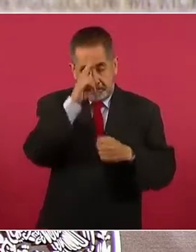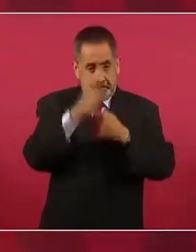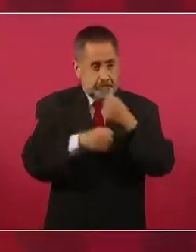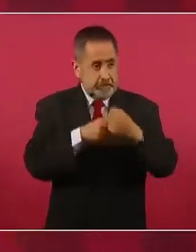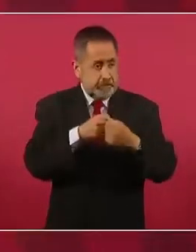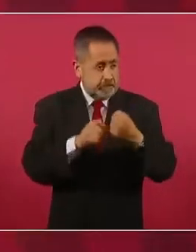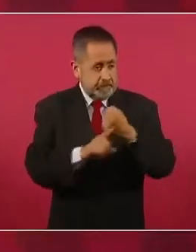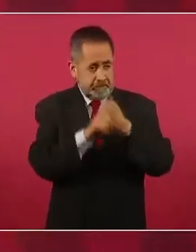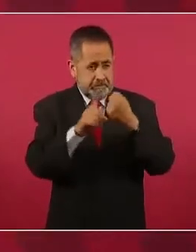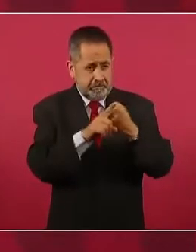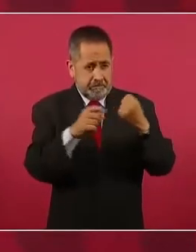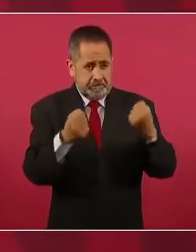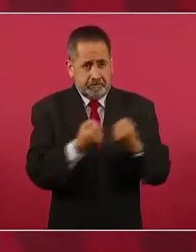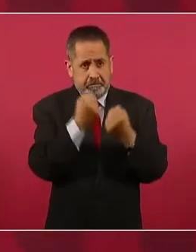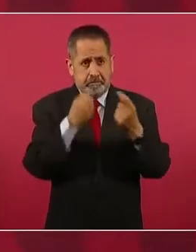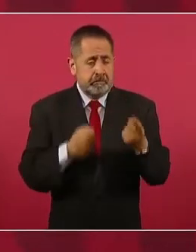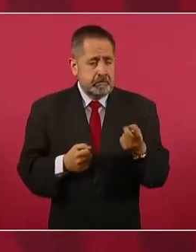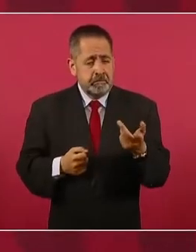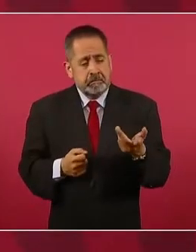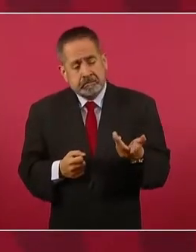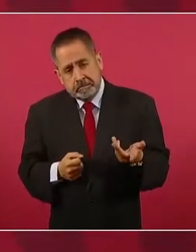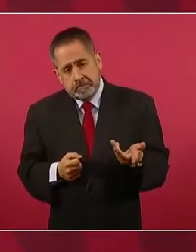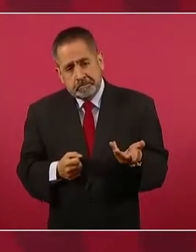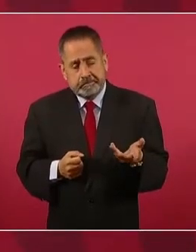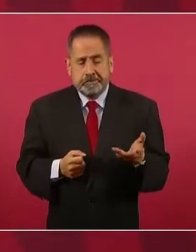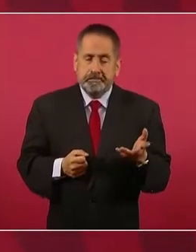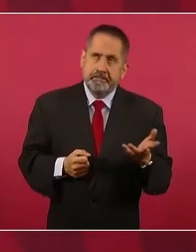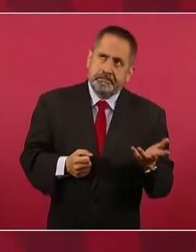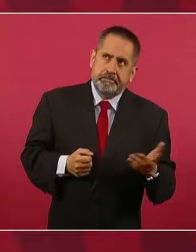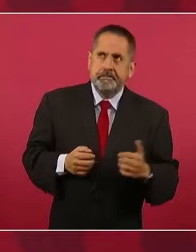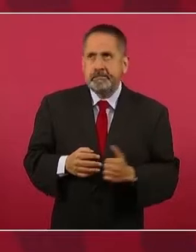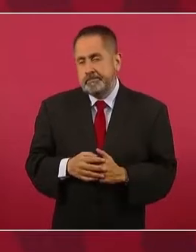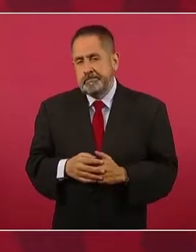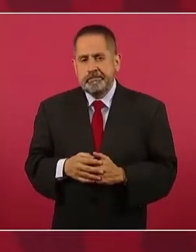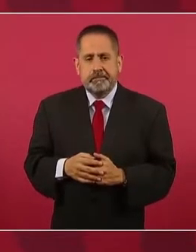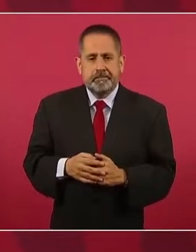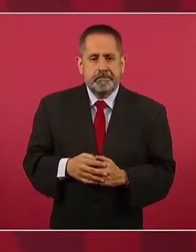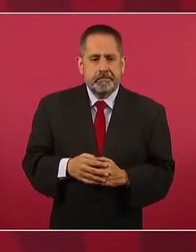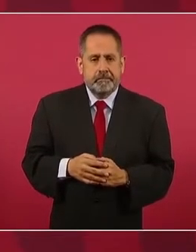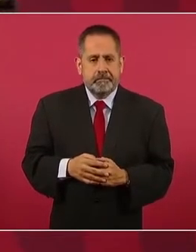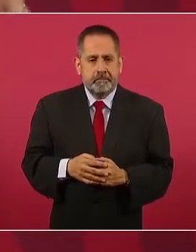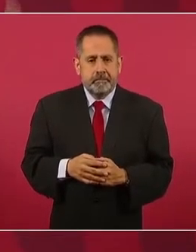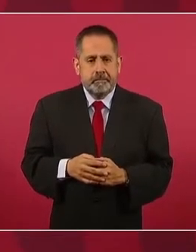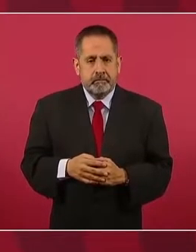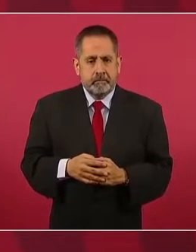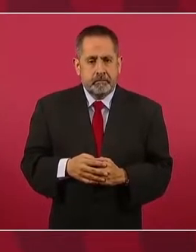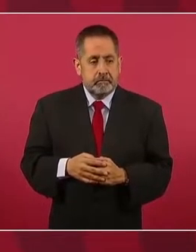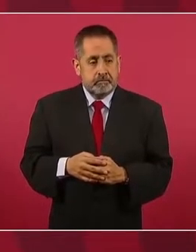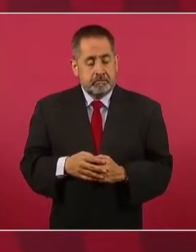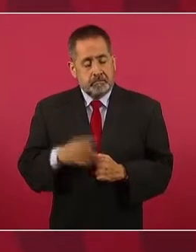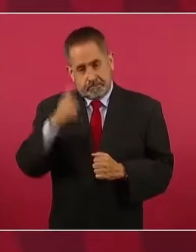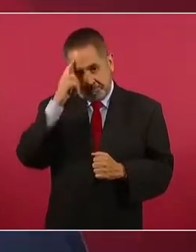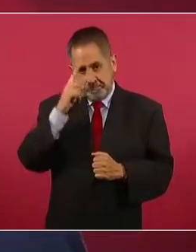concibe de manera amplia,